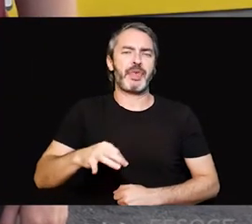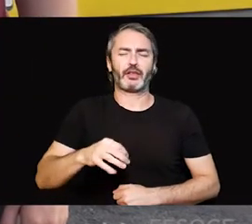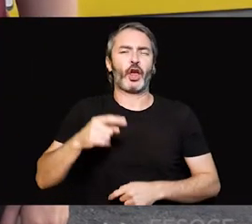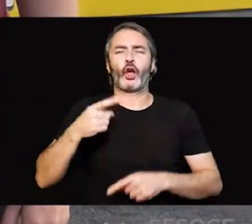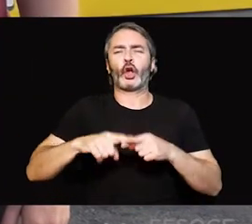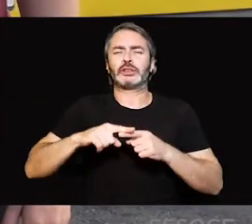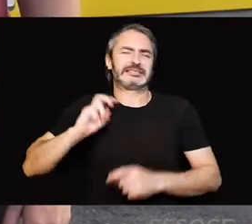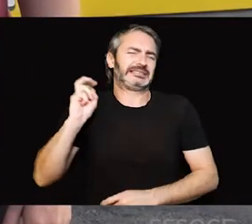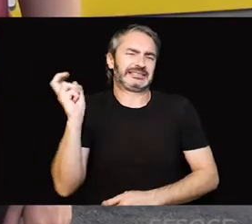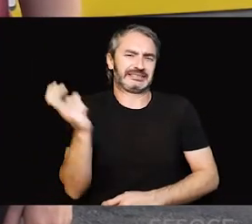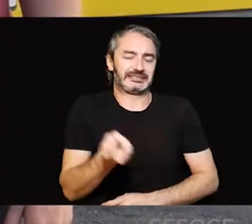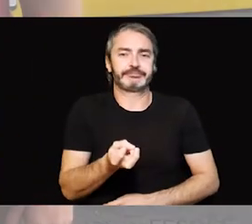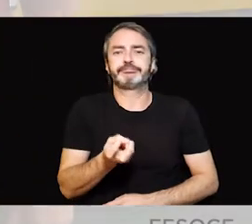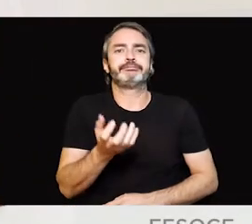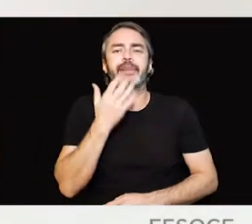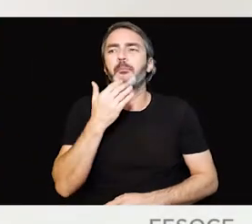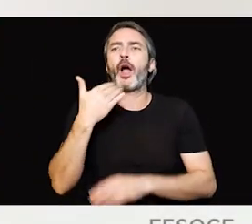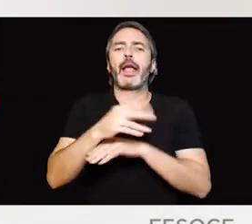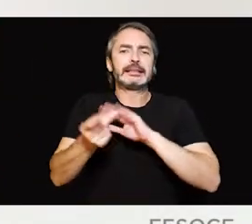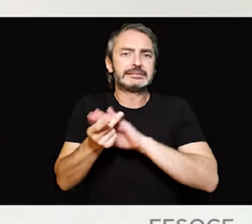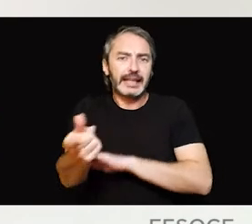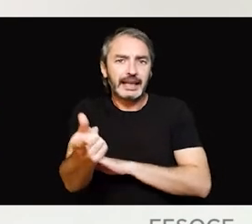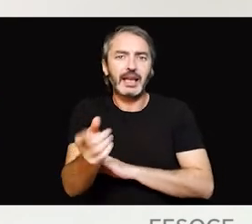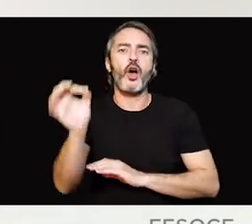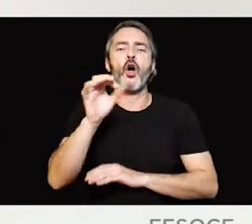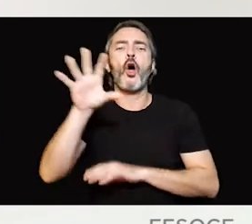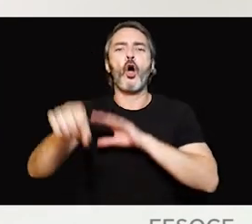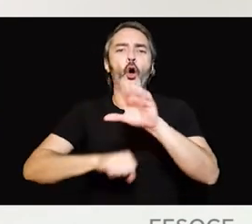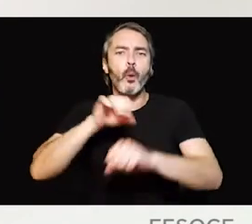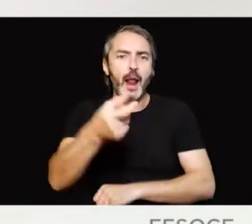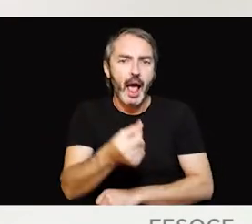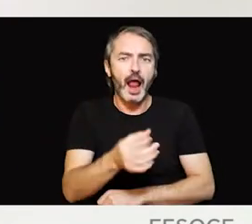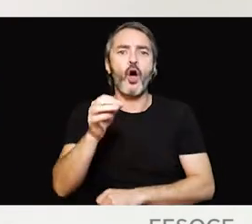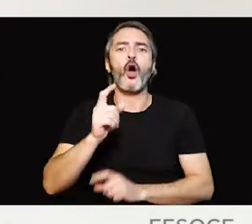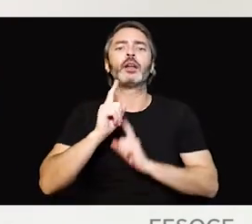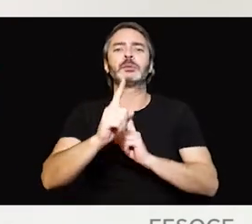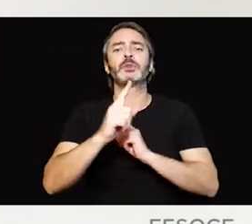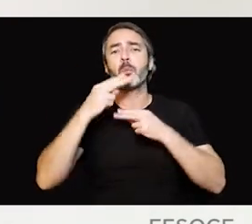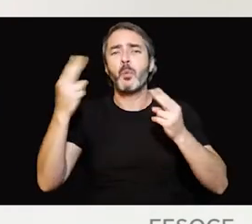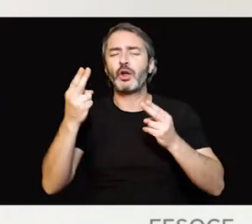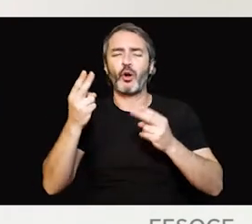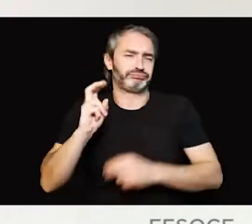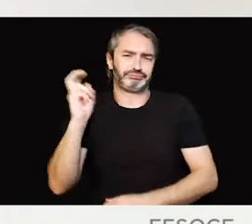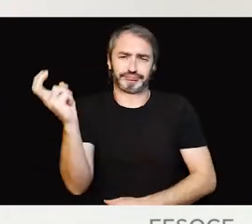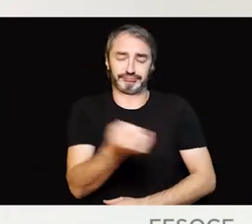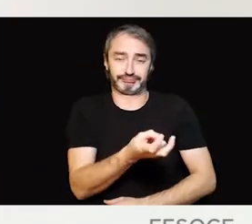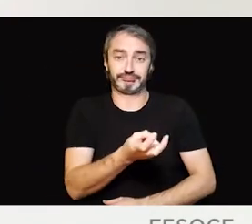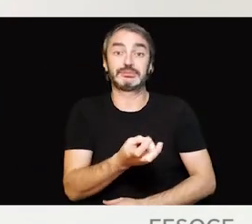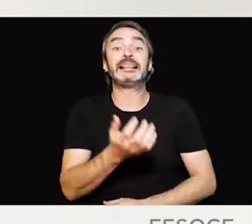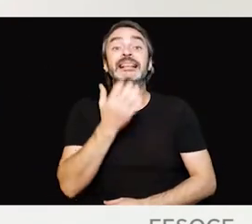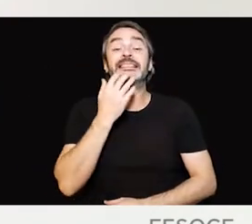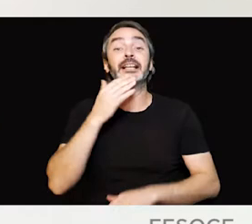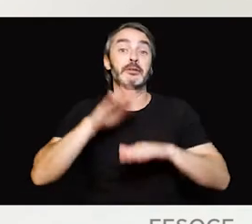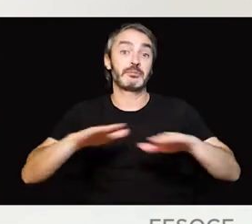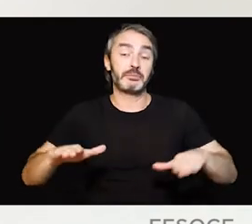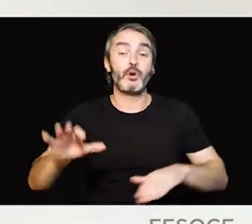realizar muchísimas tareas cotidianas, como salir a la calle, ir a comprar, cursar el transporte público, ir a larguísimo, etc. Y si